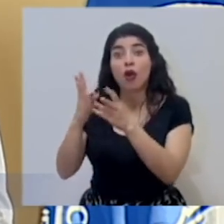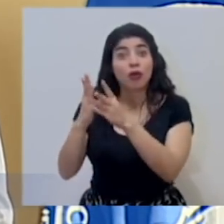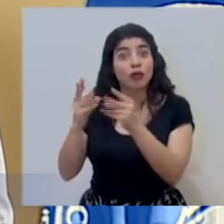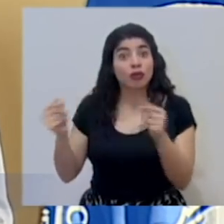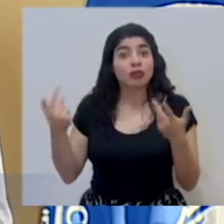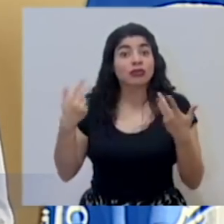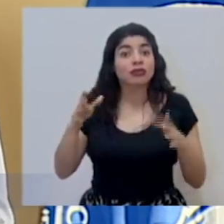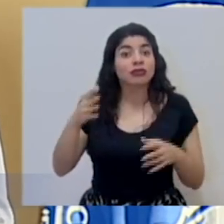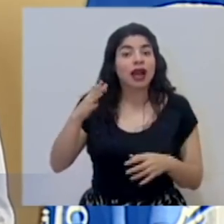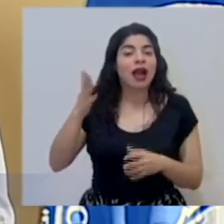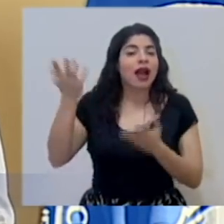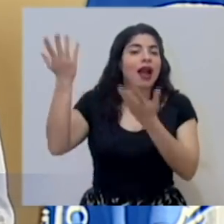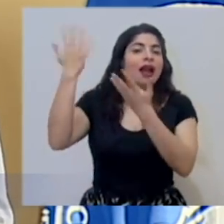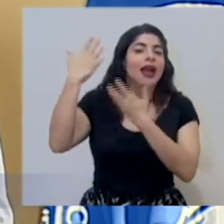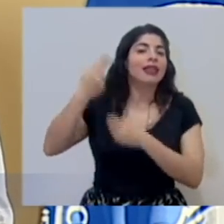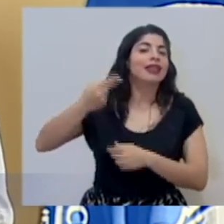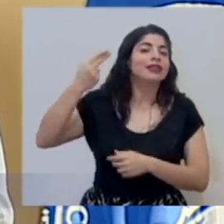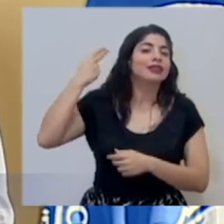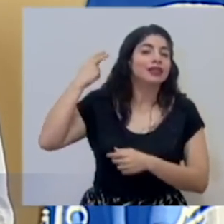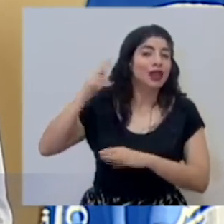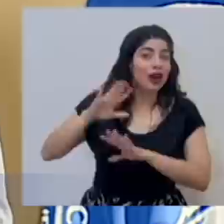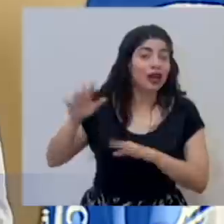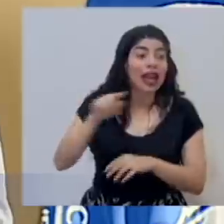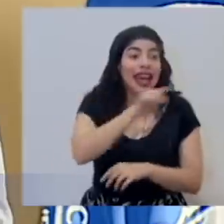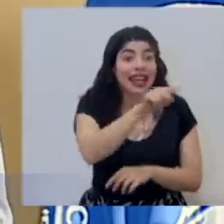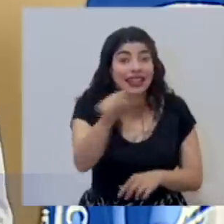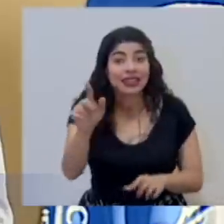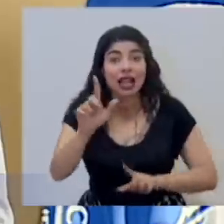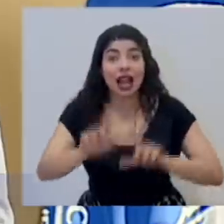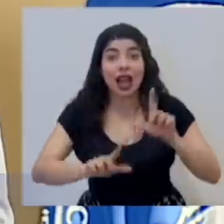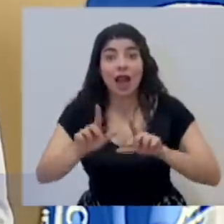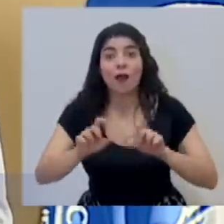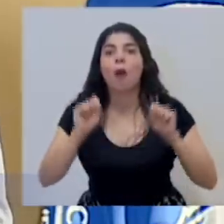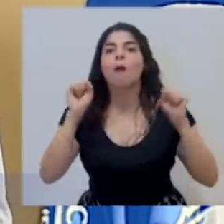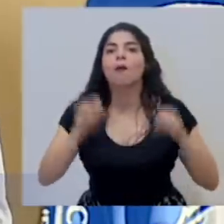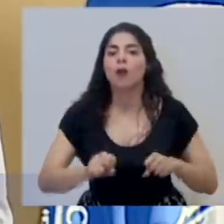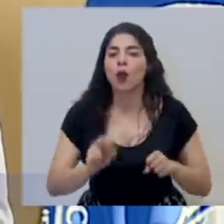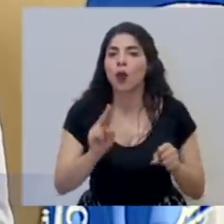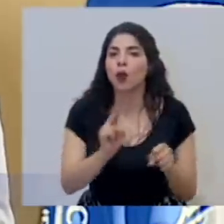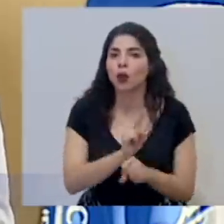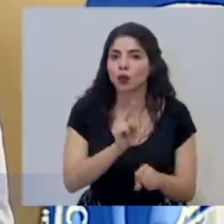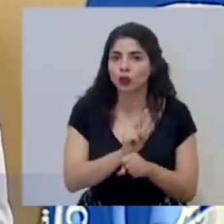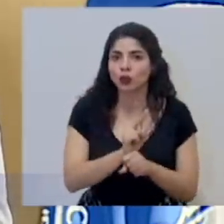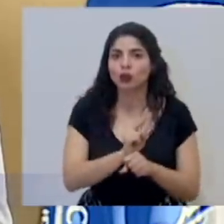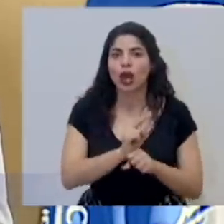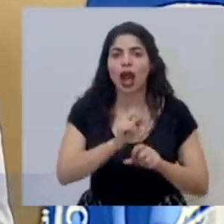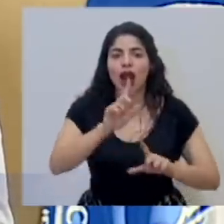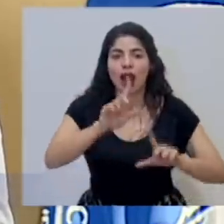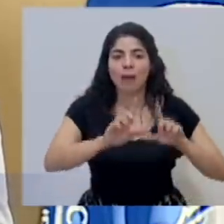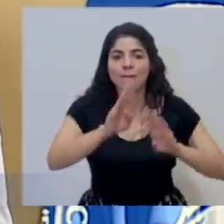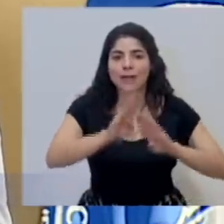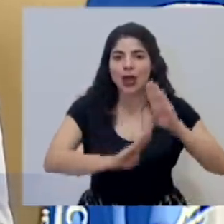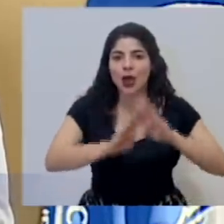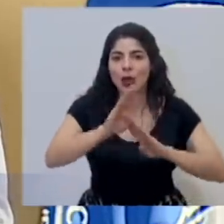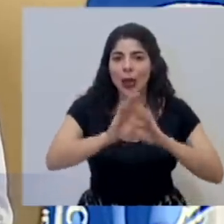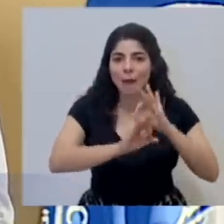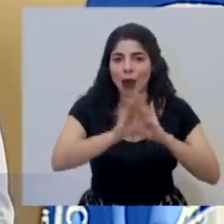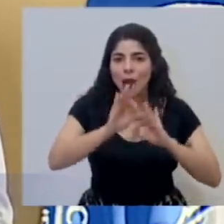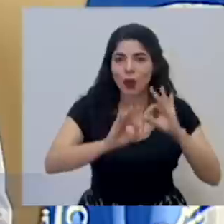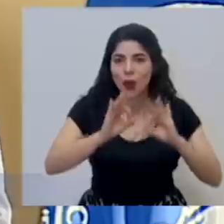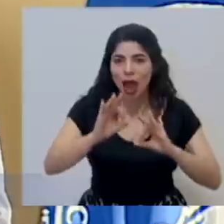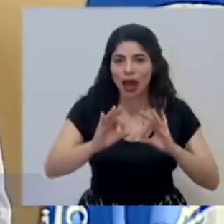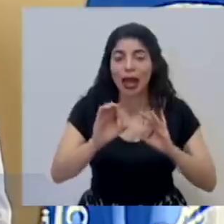esto sea una historia que contar van a permitir realizar pruebas de biología molecular en